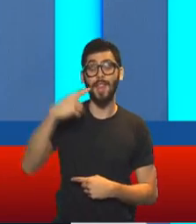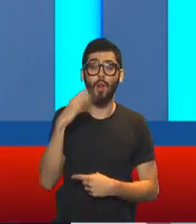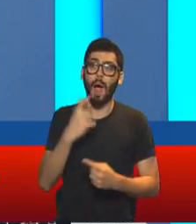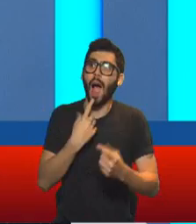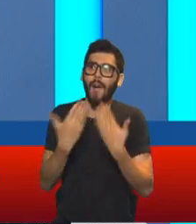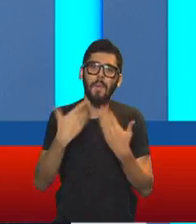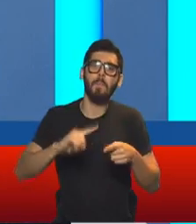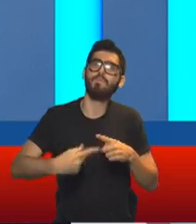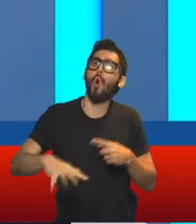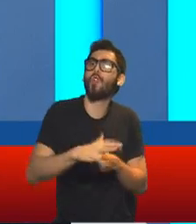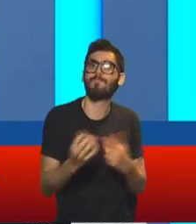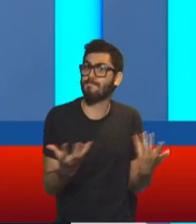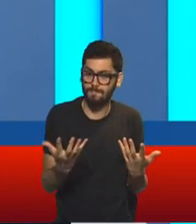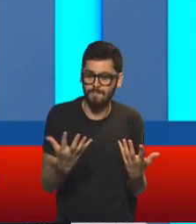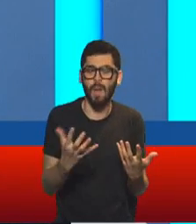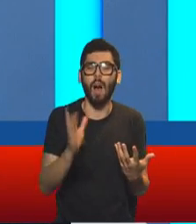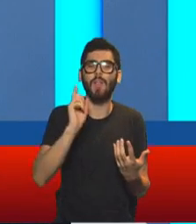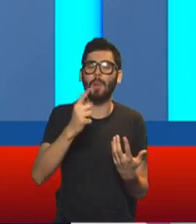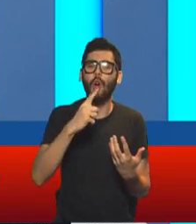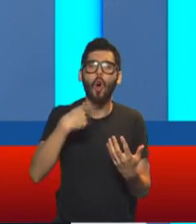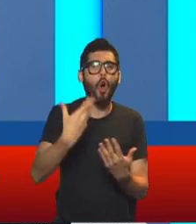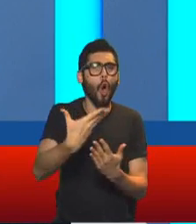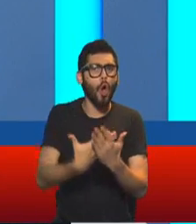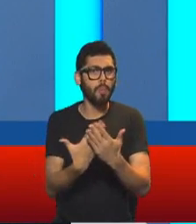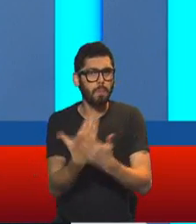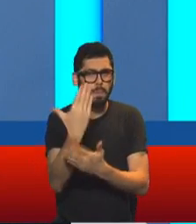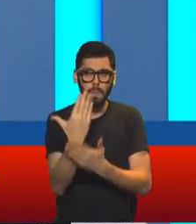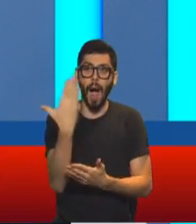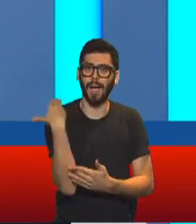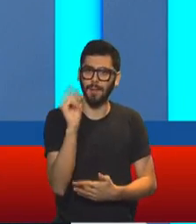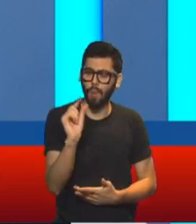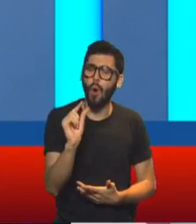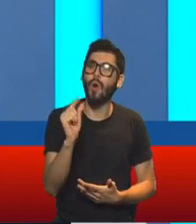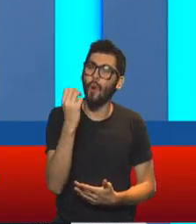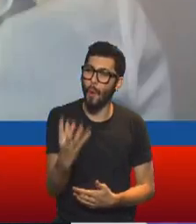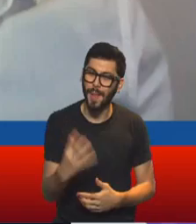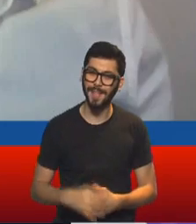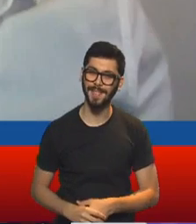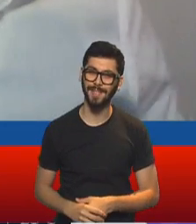y sobre todo también hablar de, como decíamos, otros documentos que se fueron conociendo a lo largo de estas horas. ¿Cómo estás?